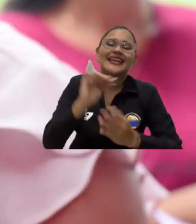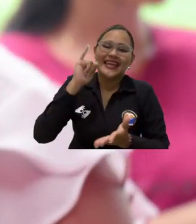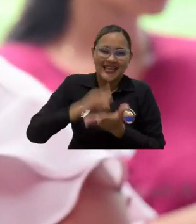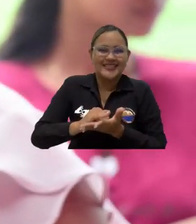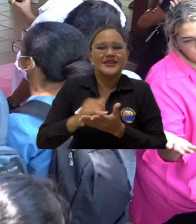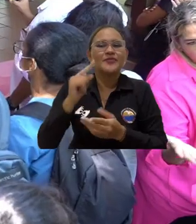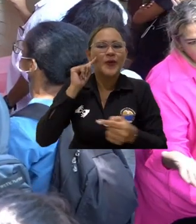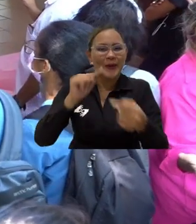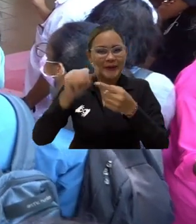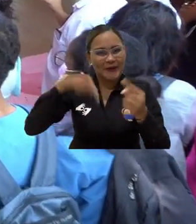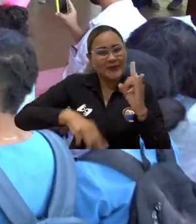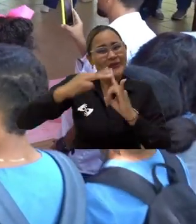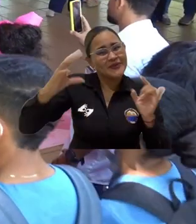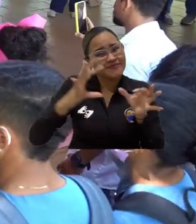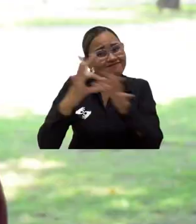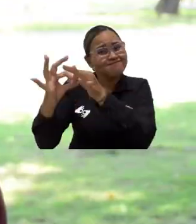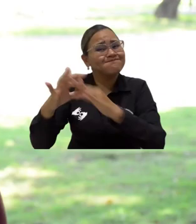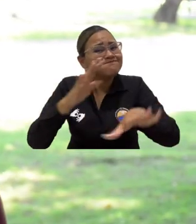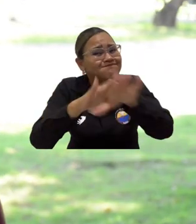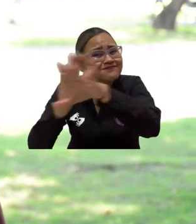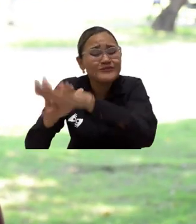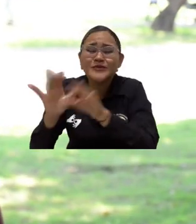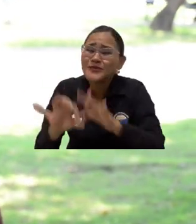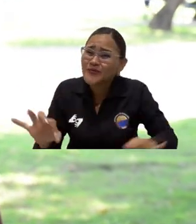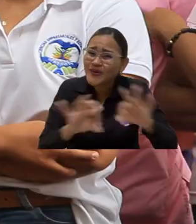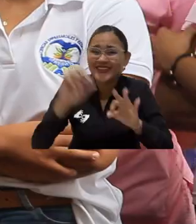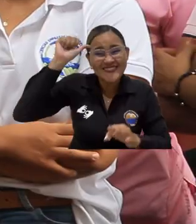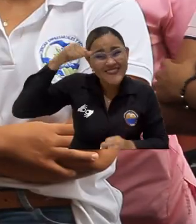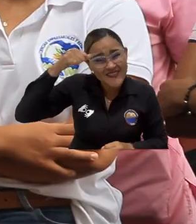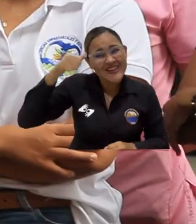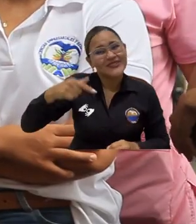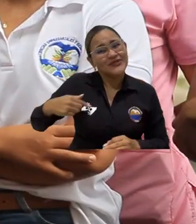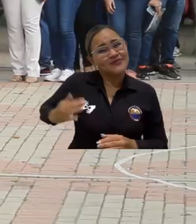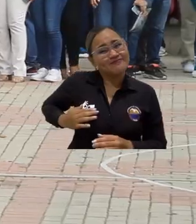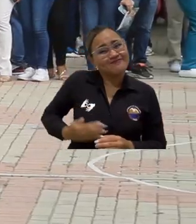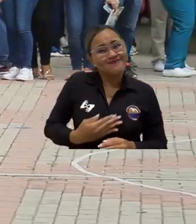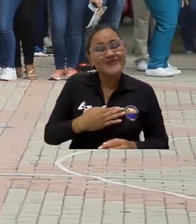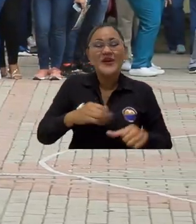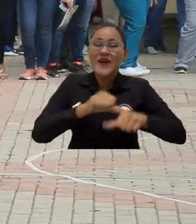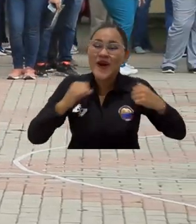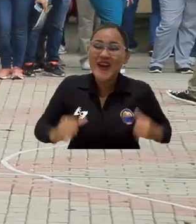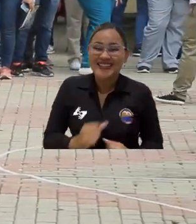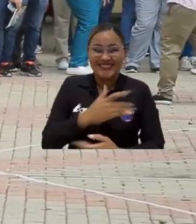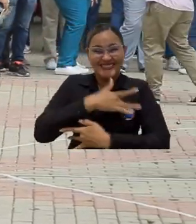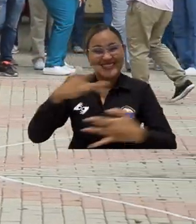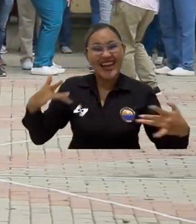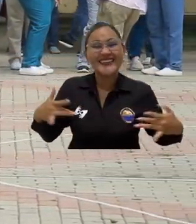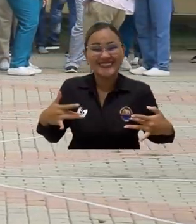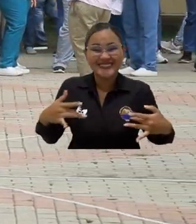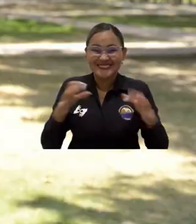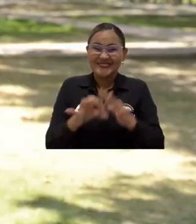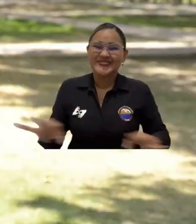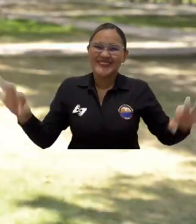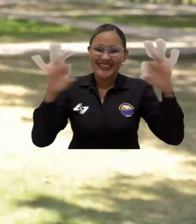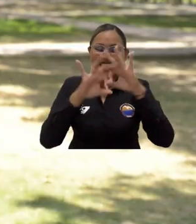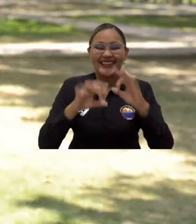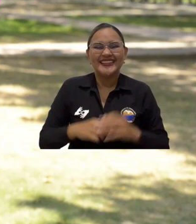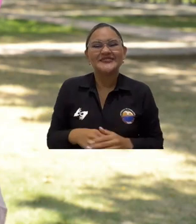objetivo de esta alianza interinstitucional. Así que recuerda siempre autoexaminarte y ponle corazón a tu salud.